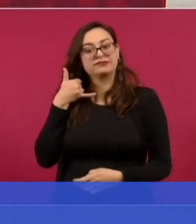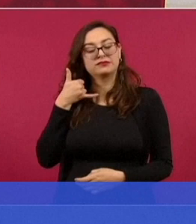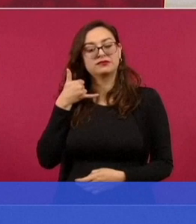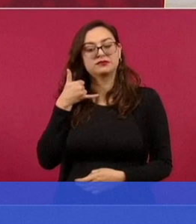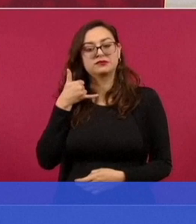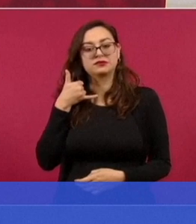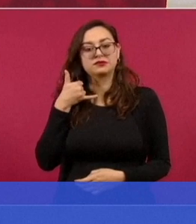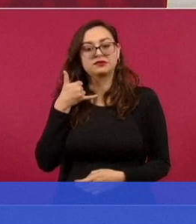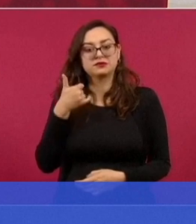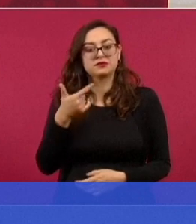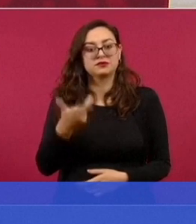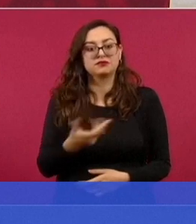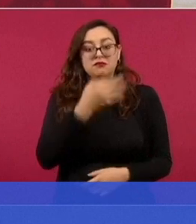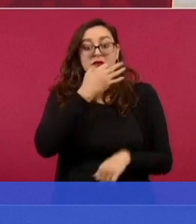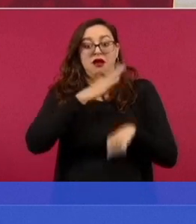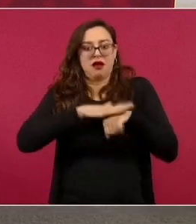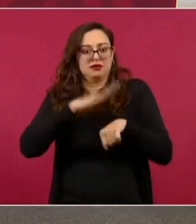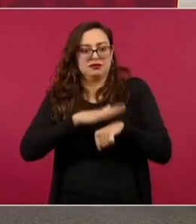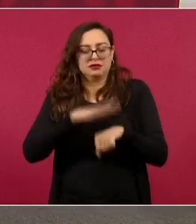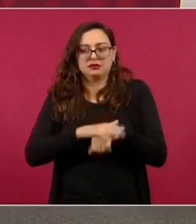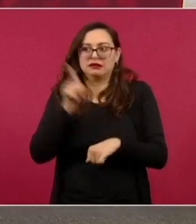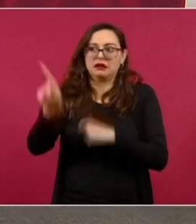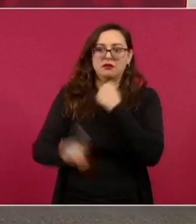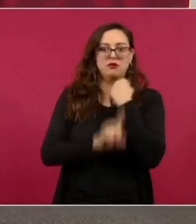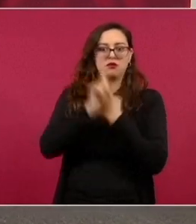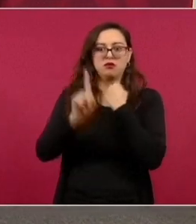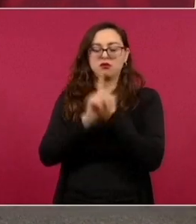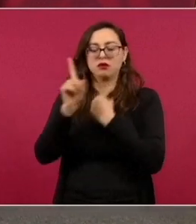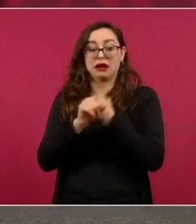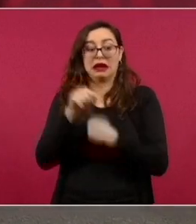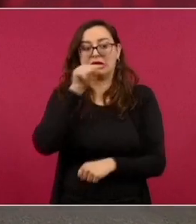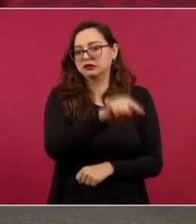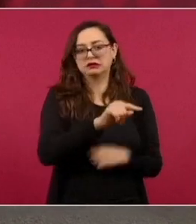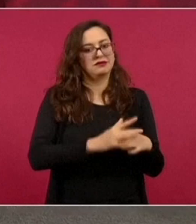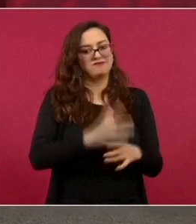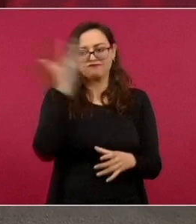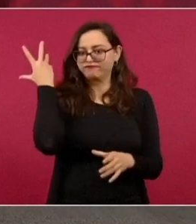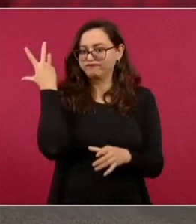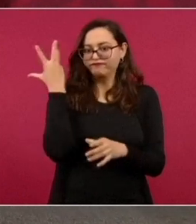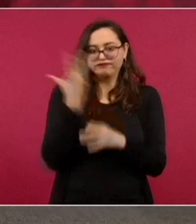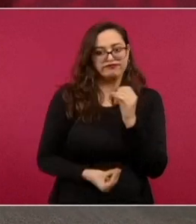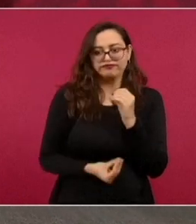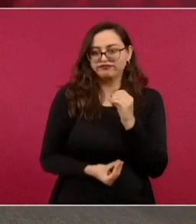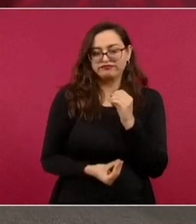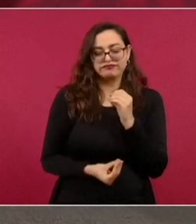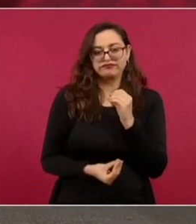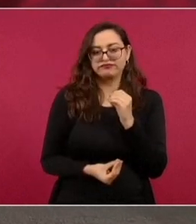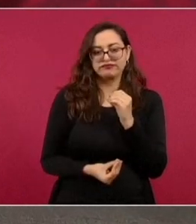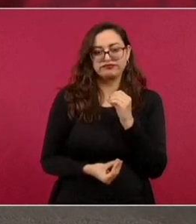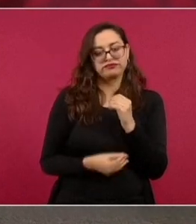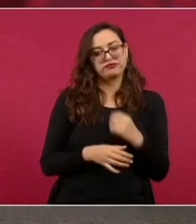Que me avisaran de que iba hacia